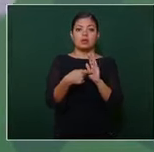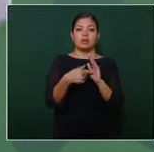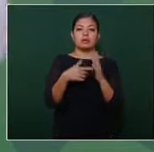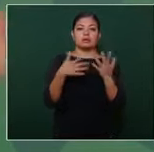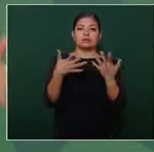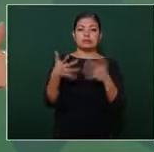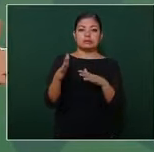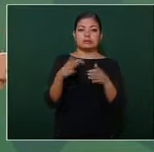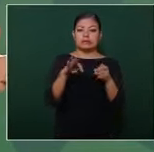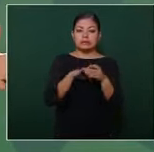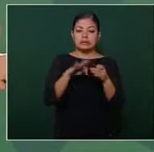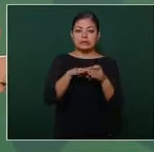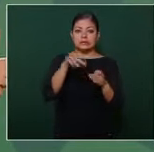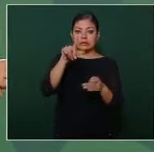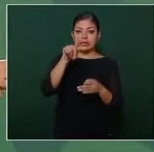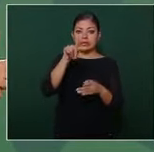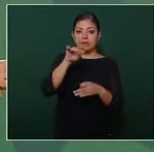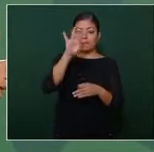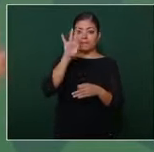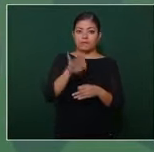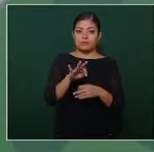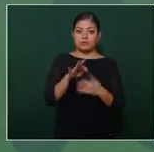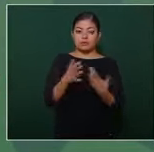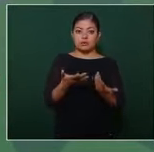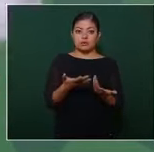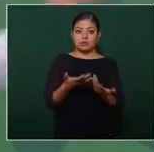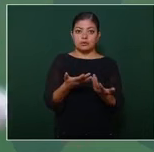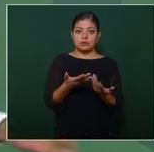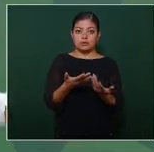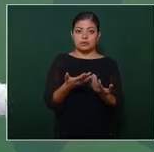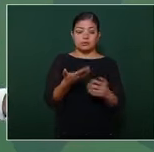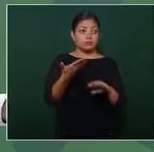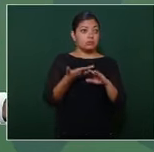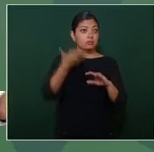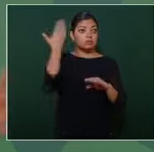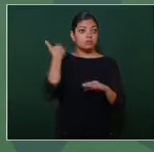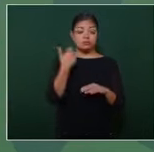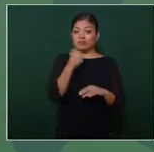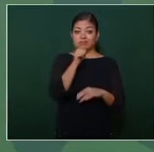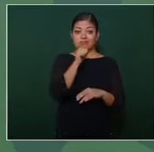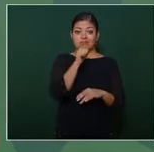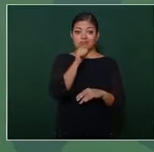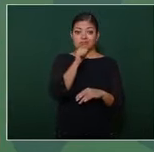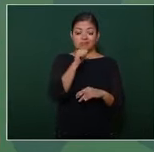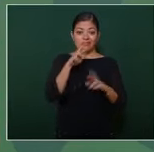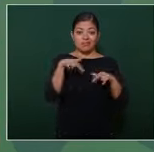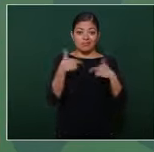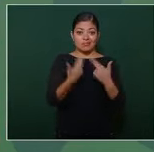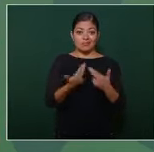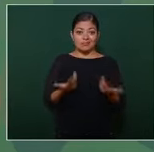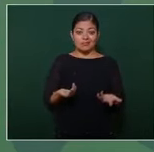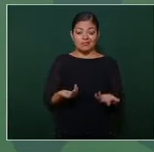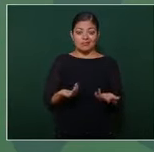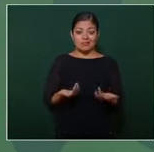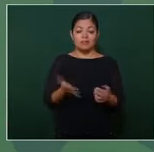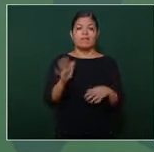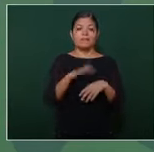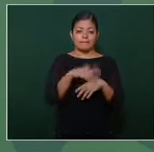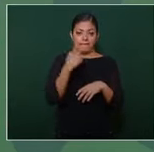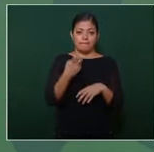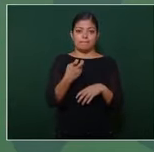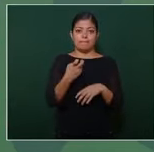del 70% eso antes no se hacía entonces